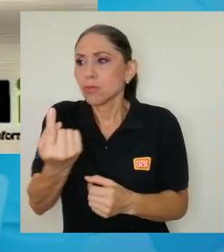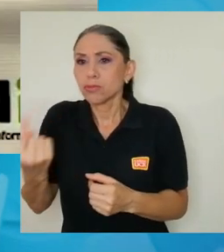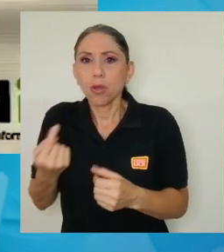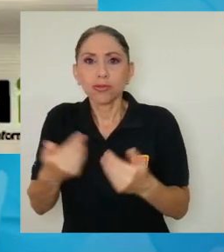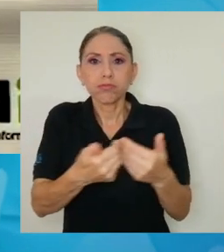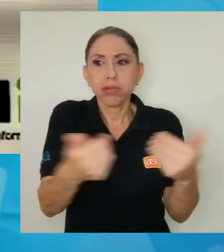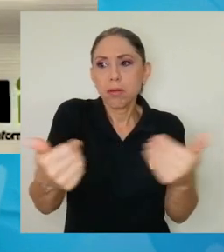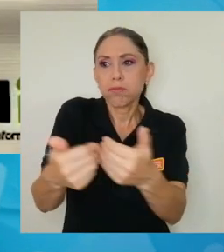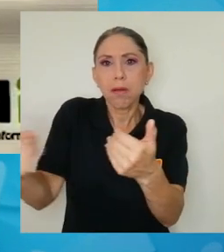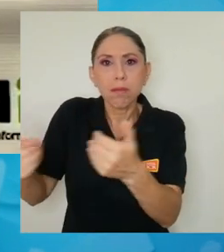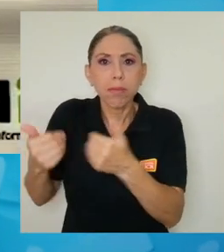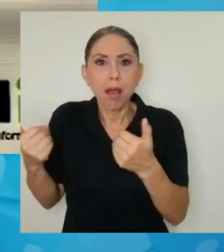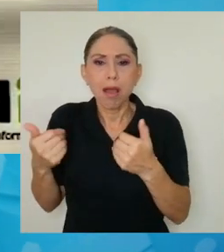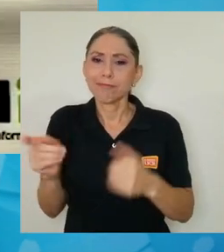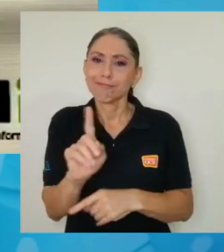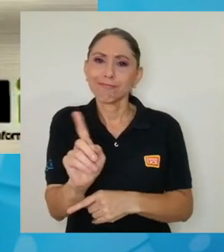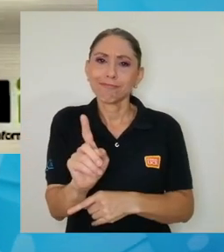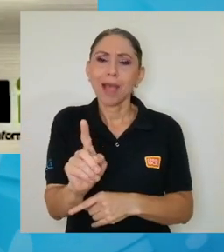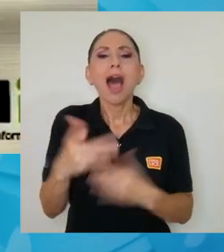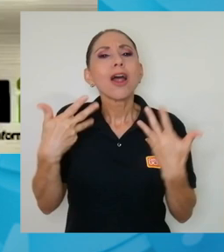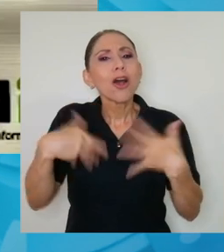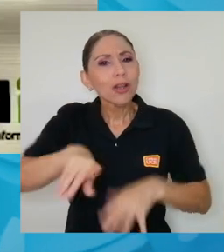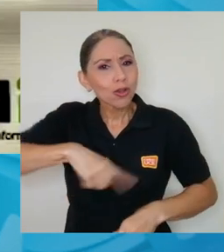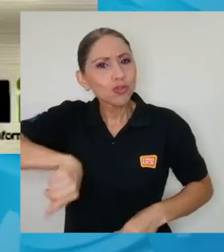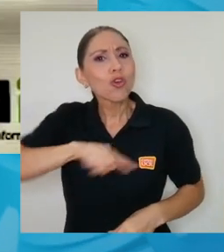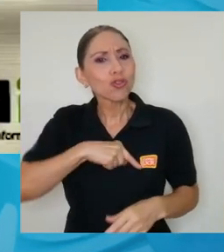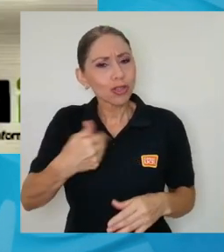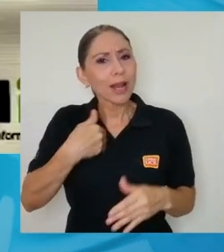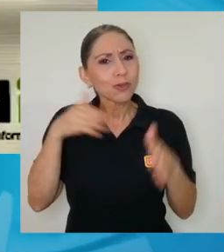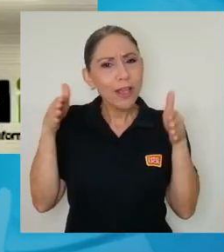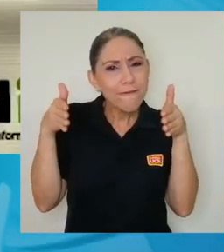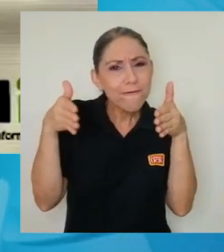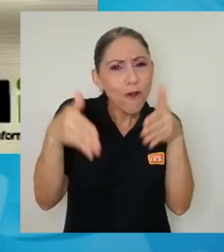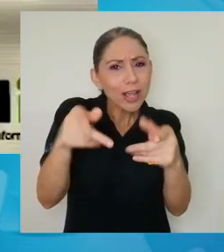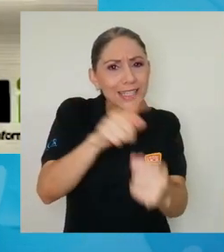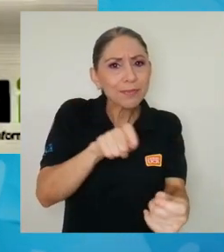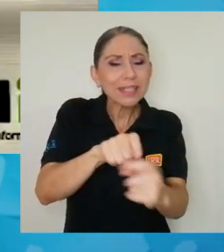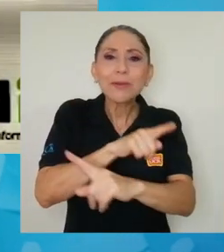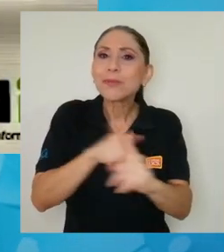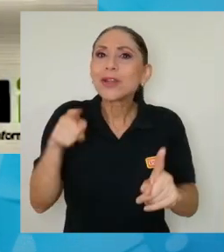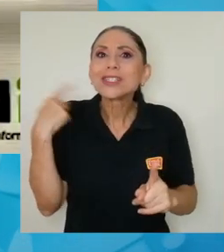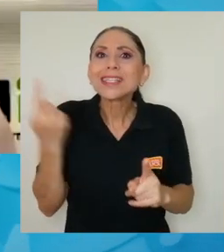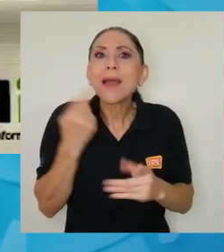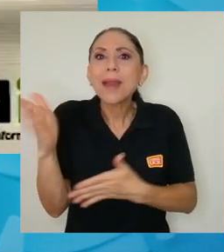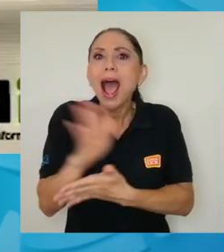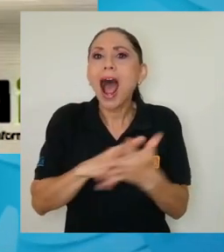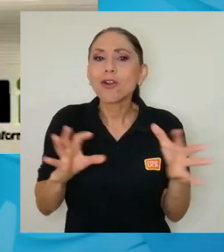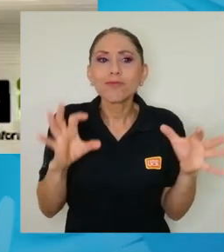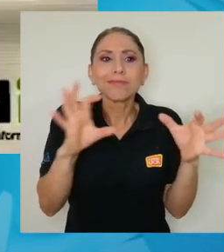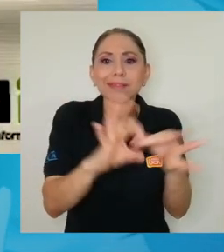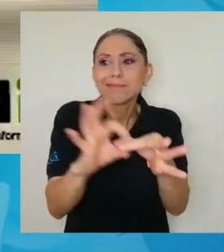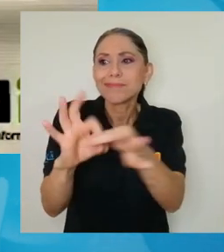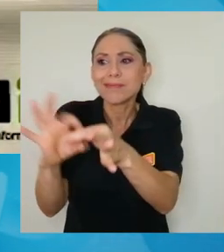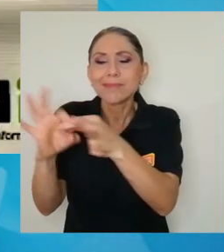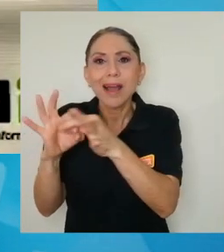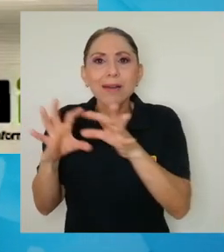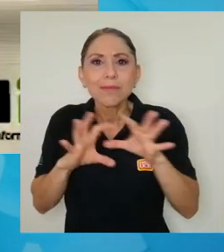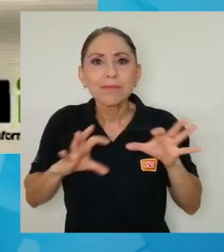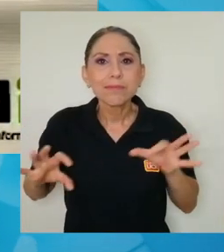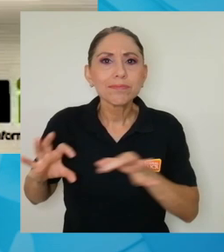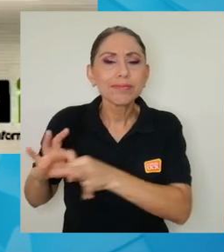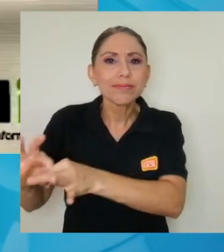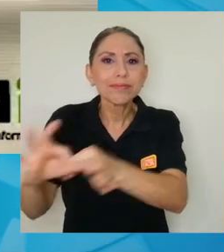tengamos enfoques específicos, siempre va a haber traslapes o impactos o presiones que provienen de